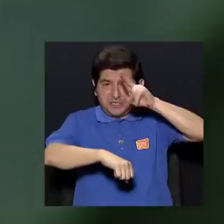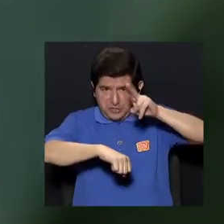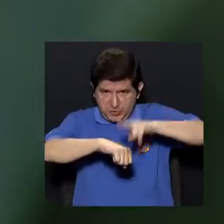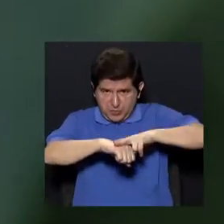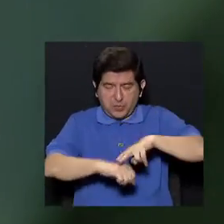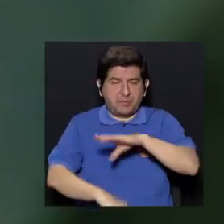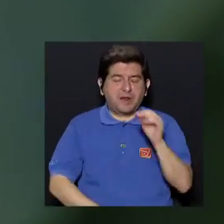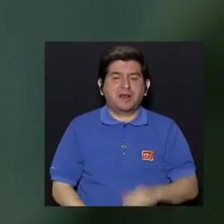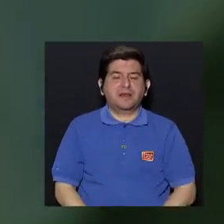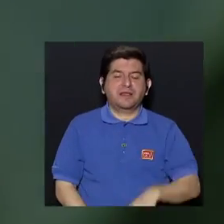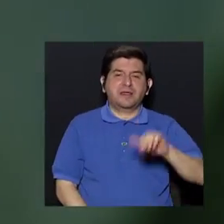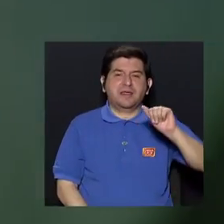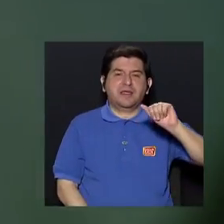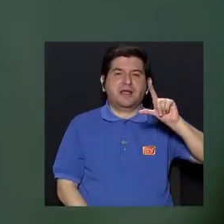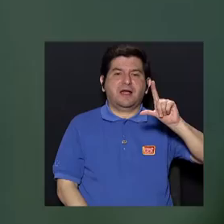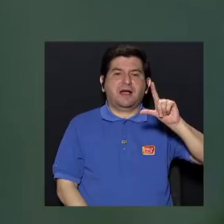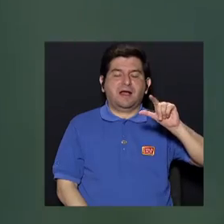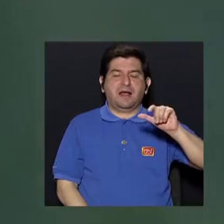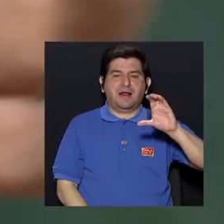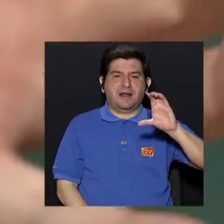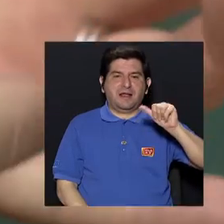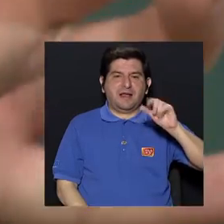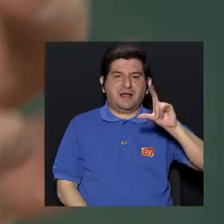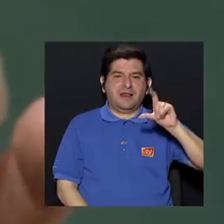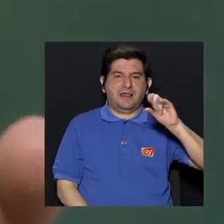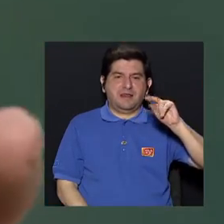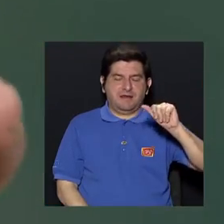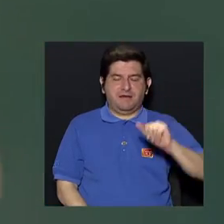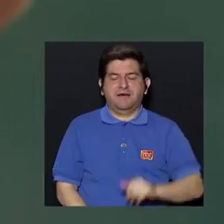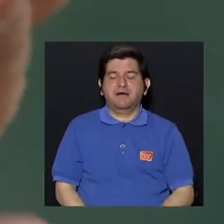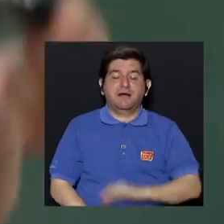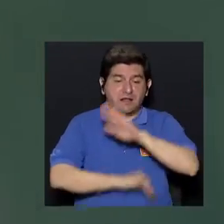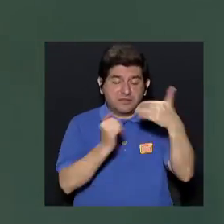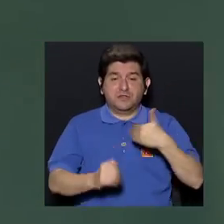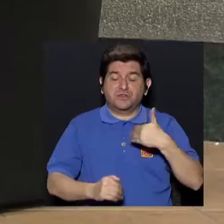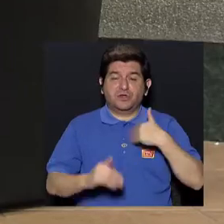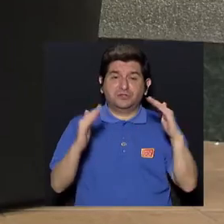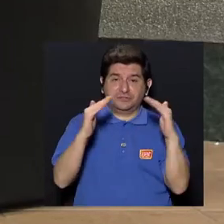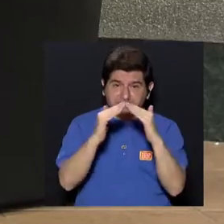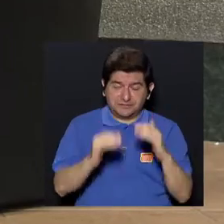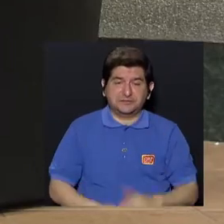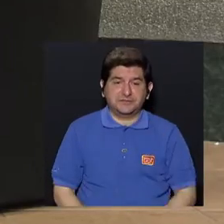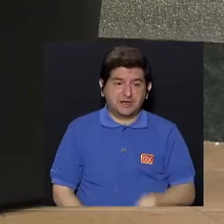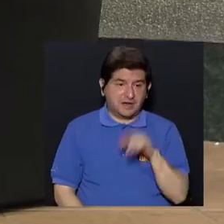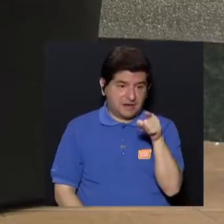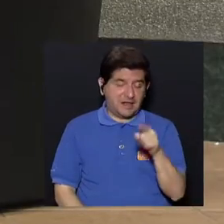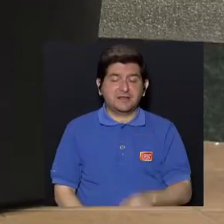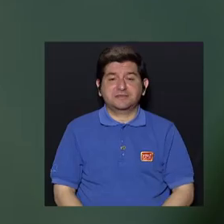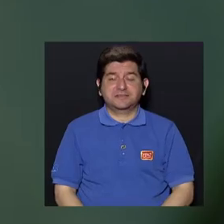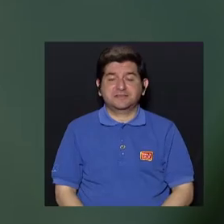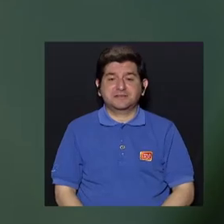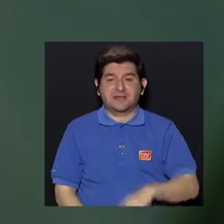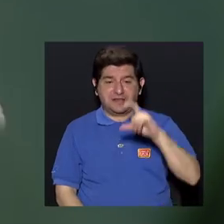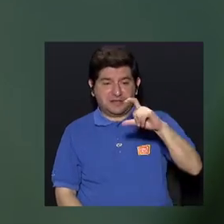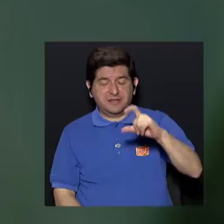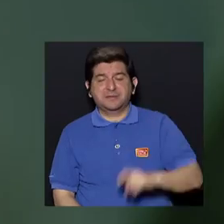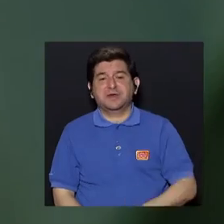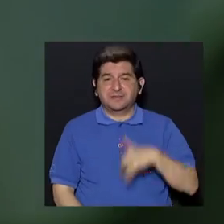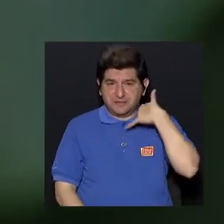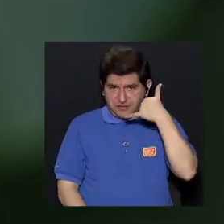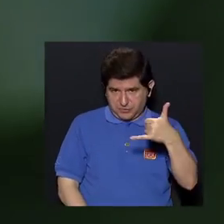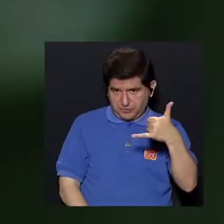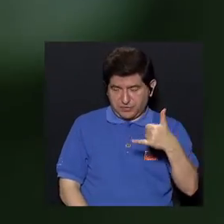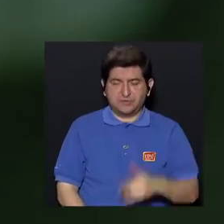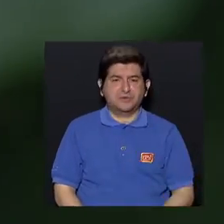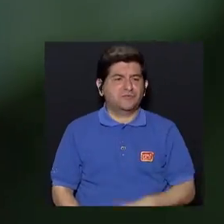¿verdad? Este, y las alcalinas, ¿verdad? De todo esto es lo que tenemos en la casa. Estos son baterías de teléfonos, ¿verdad? También,